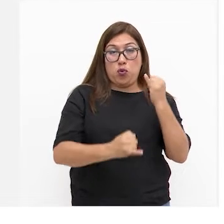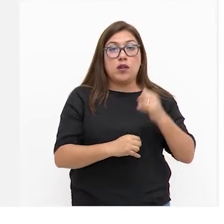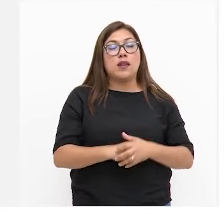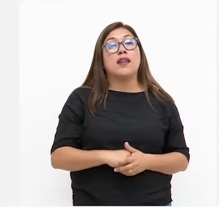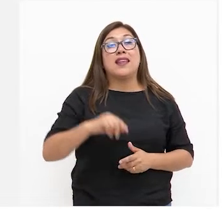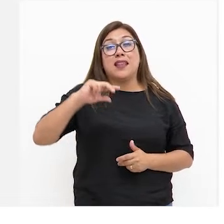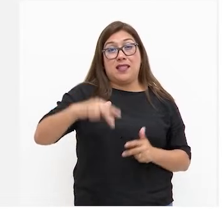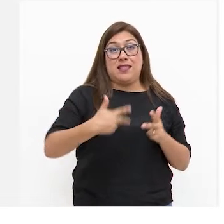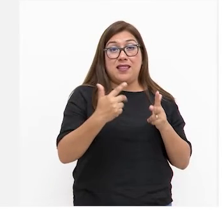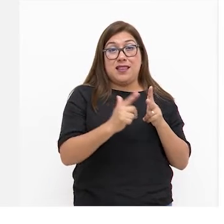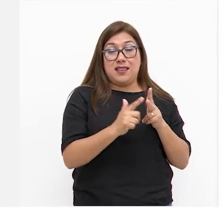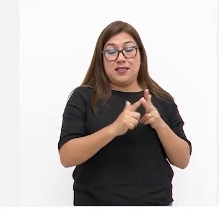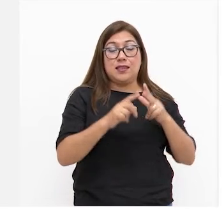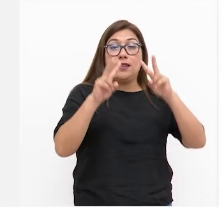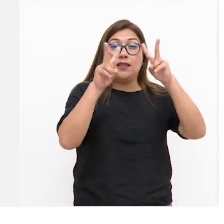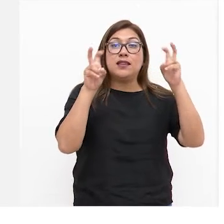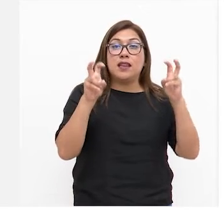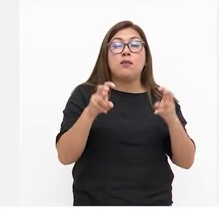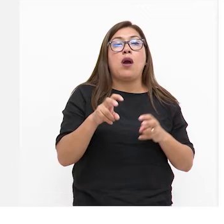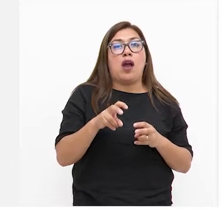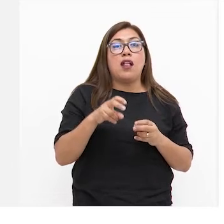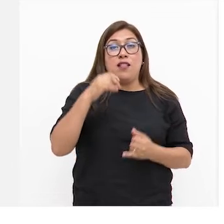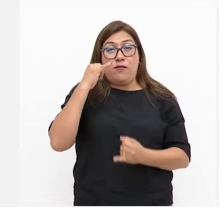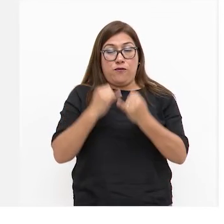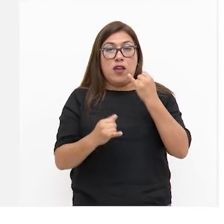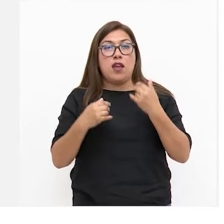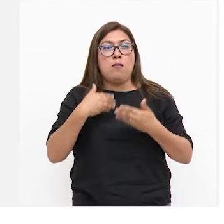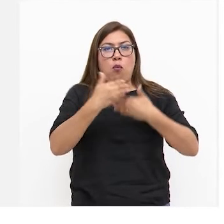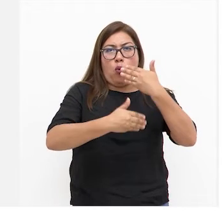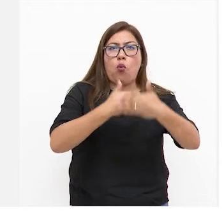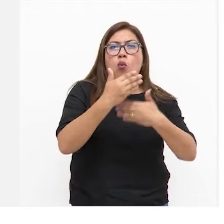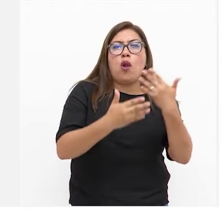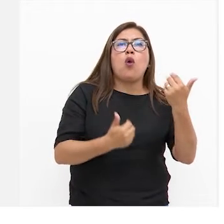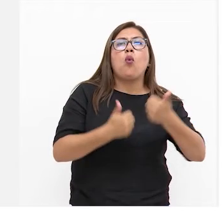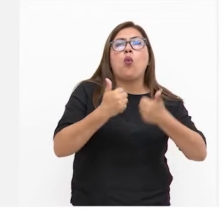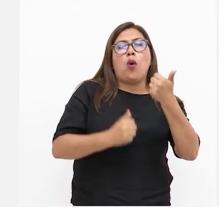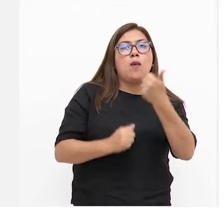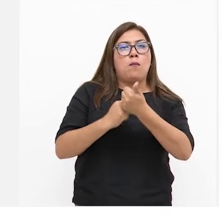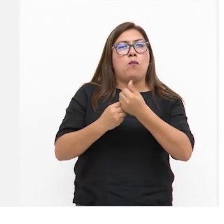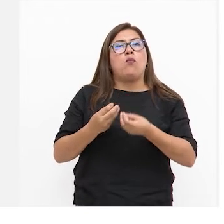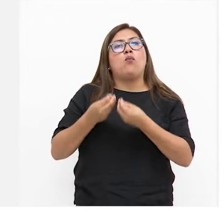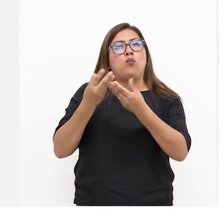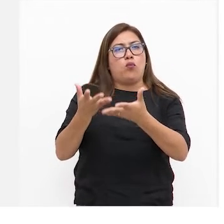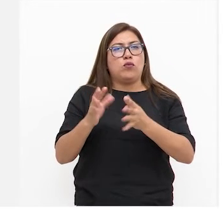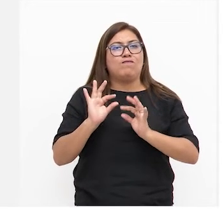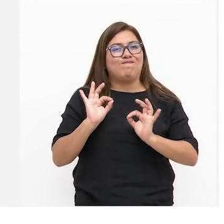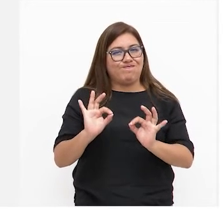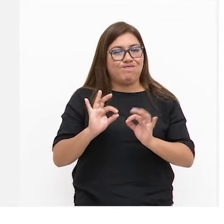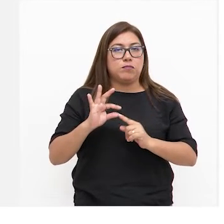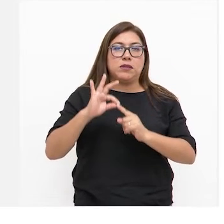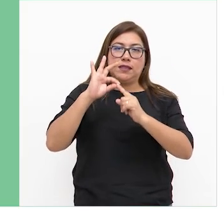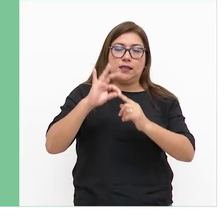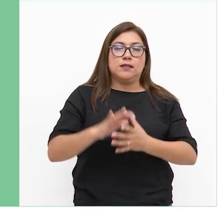último en el tercer tema se definirá el proceso de designación de apoyos excepcionales